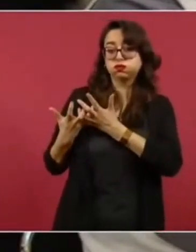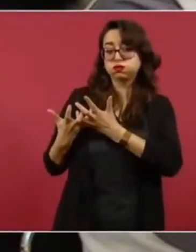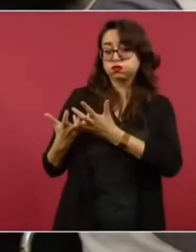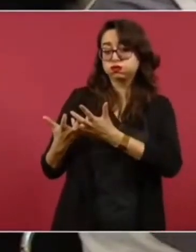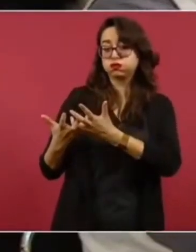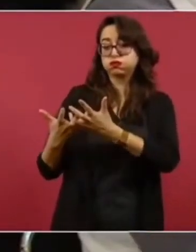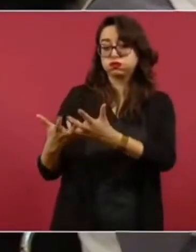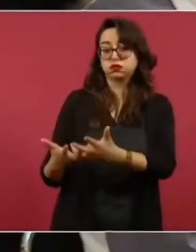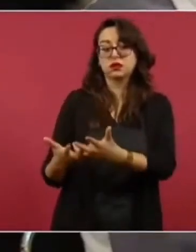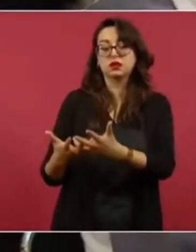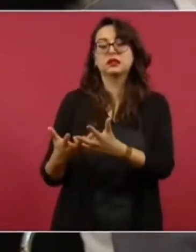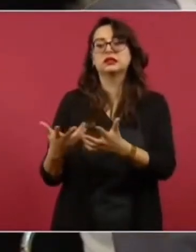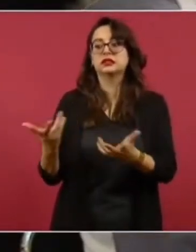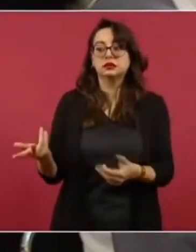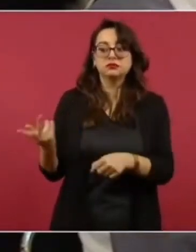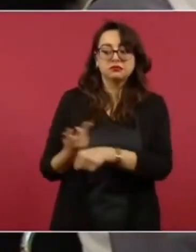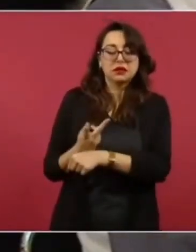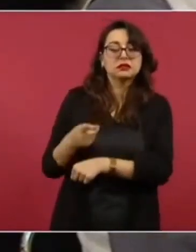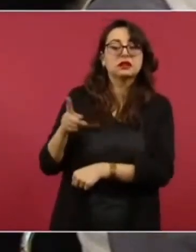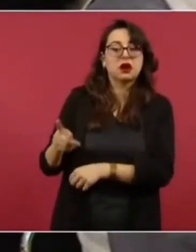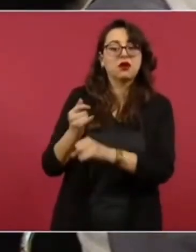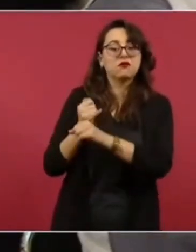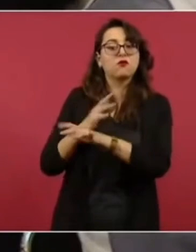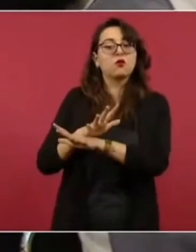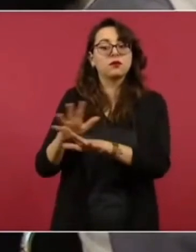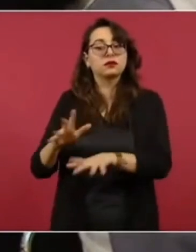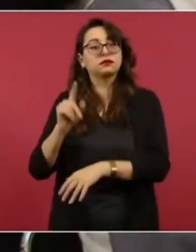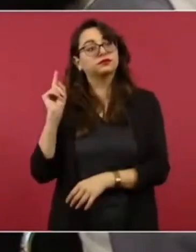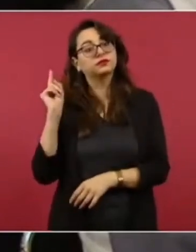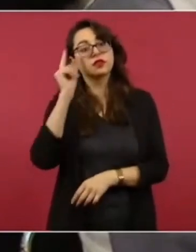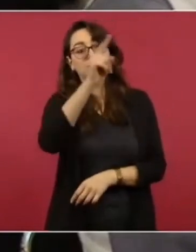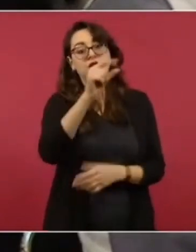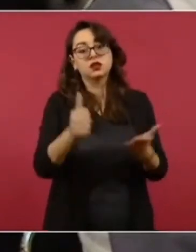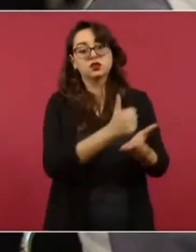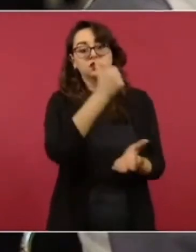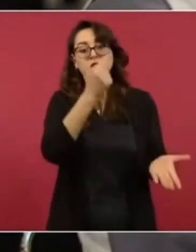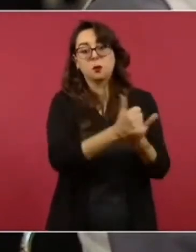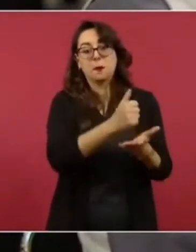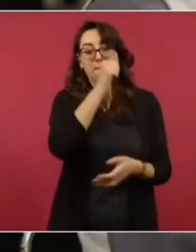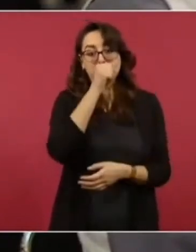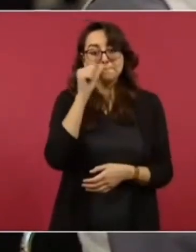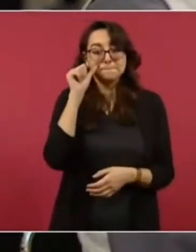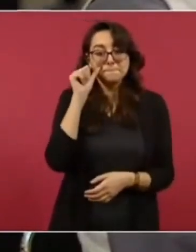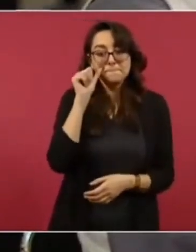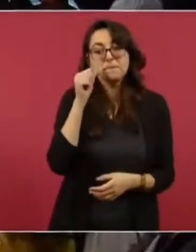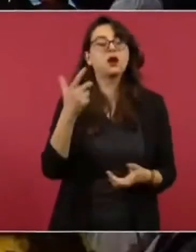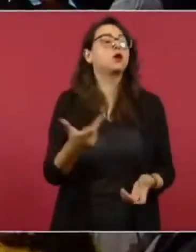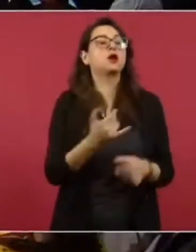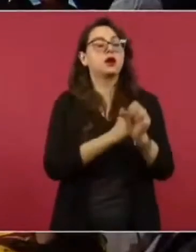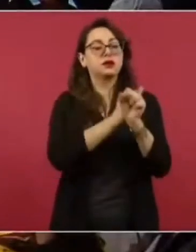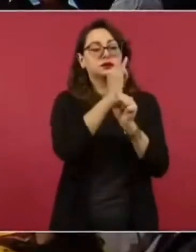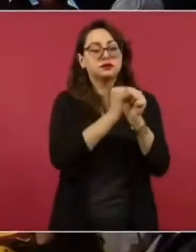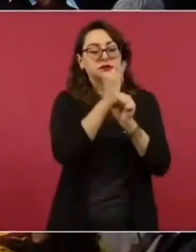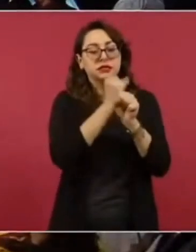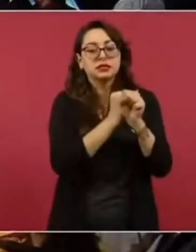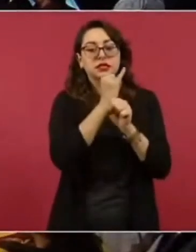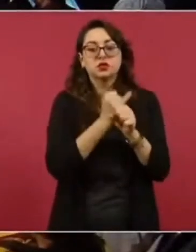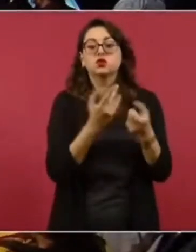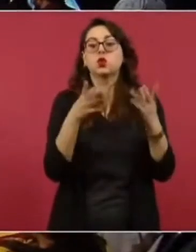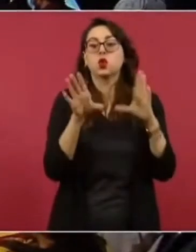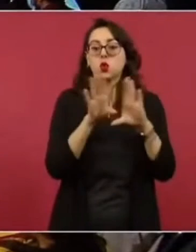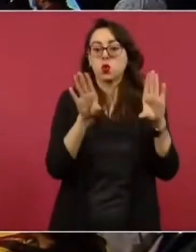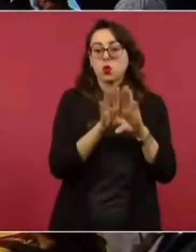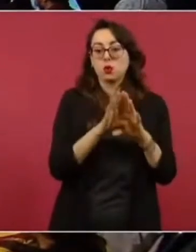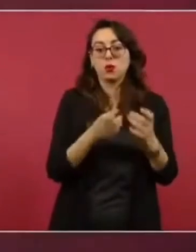Migración de Ciudad Juárez. ¿Cómo van las investigaciones y cuántas personas han sido despedidas? Bueno,